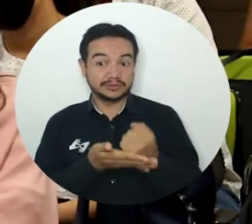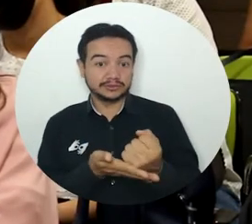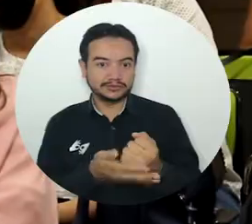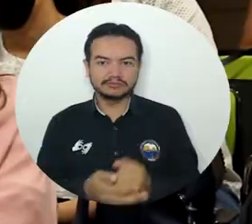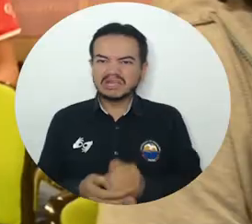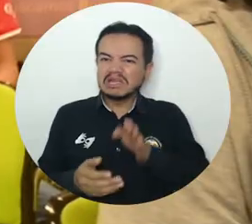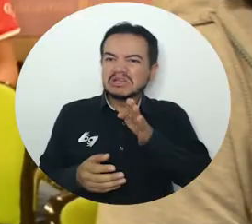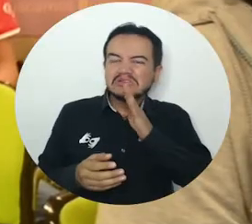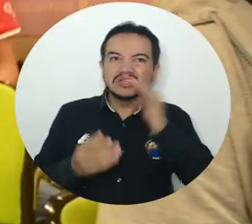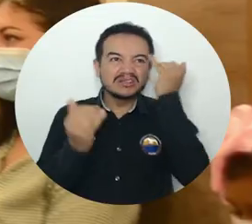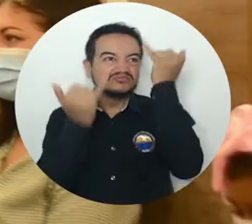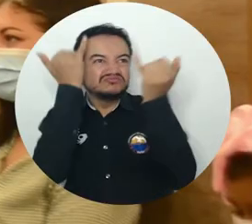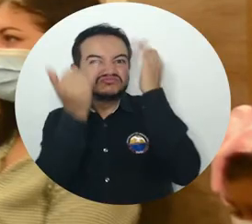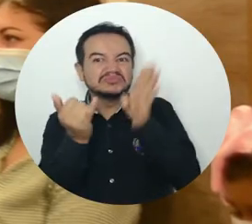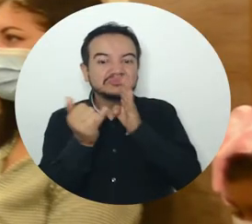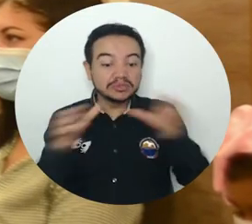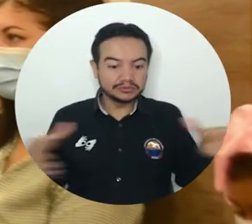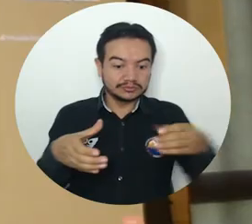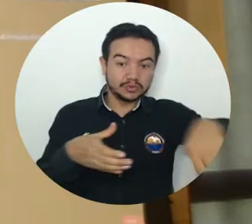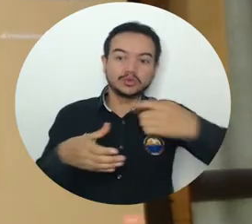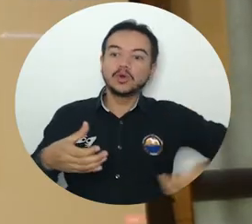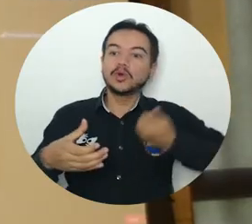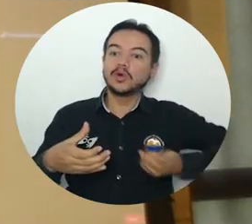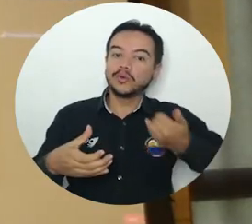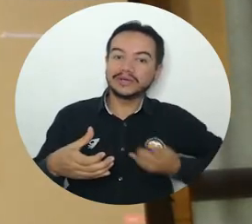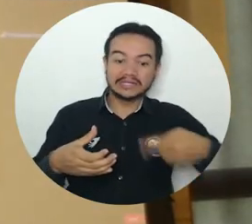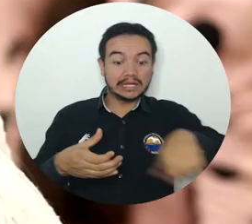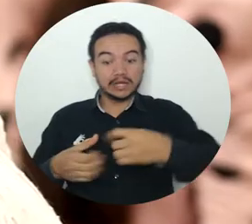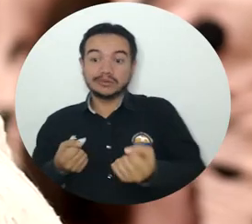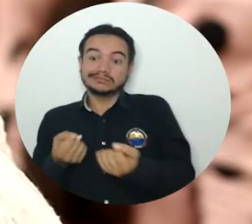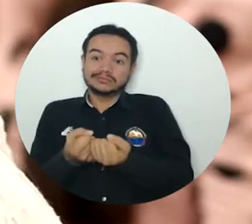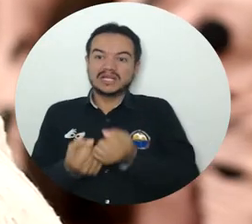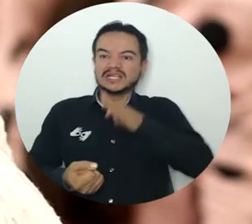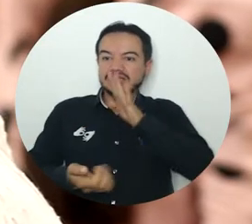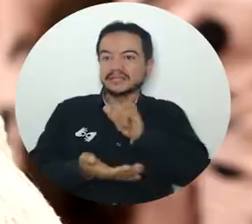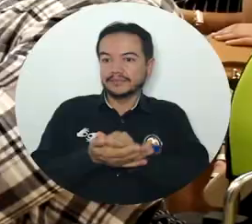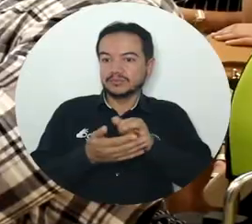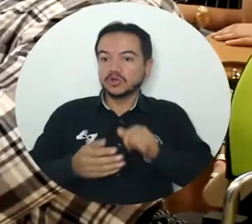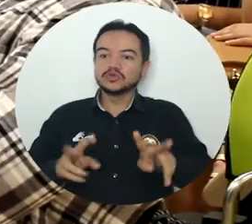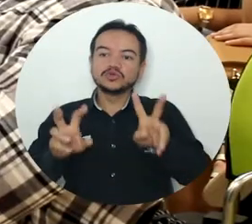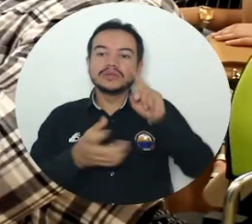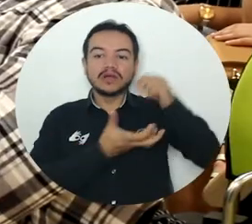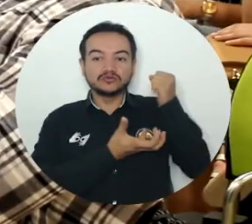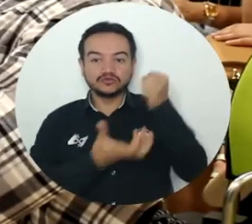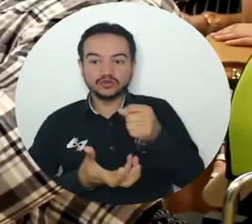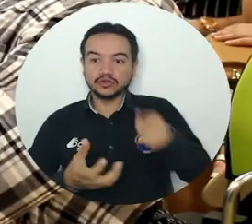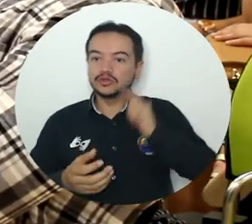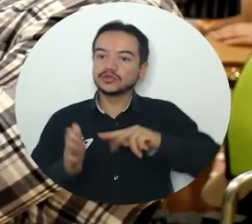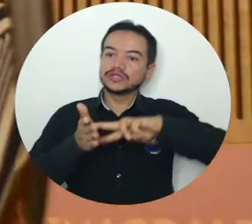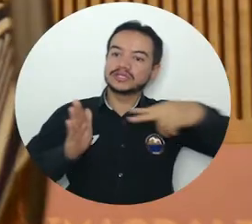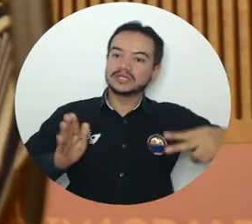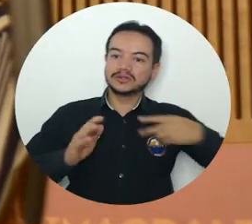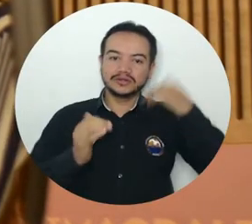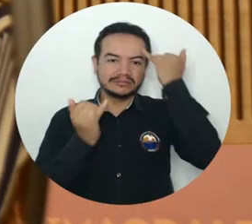protagonistas de este encuentro al demostrar los avances de sus proyectos, los cuales reciben apoyo del sistema de ciencia, tecnología e innovación en